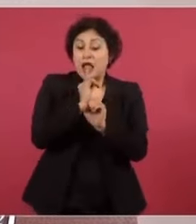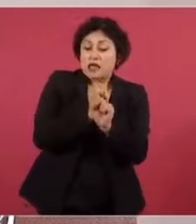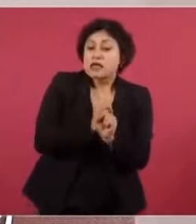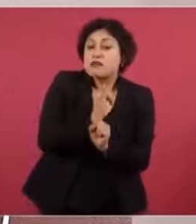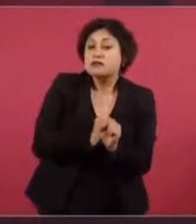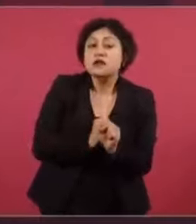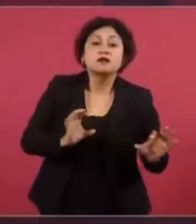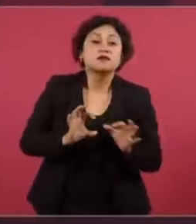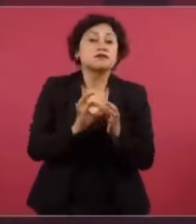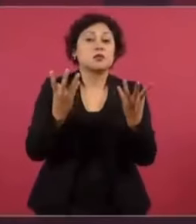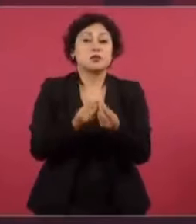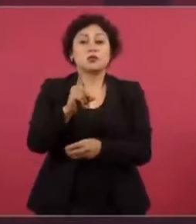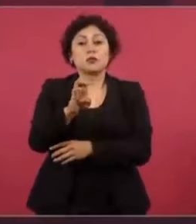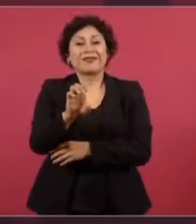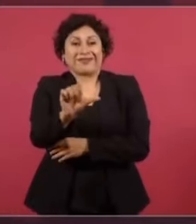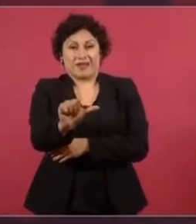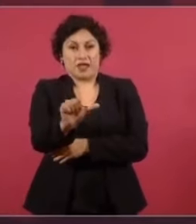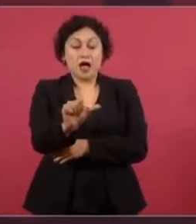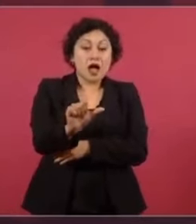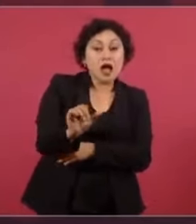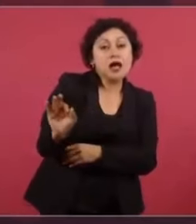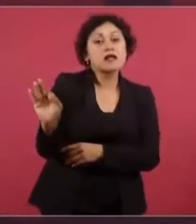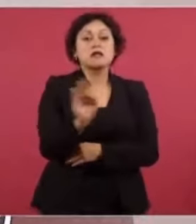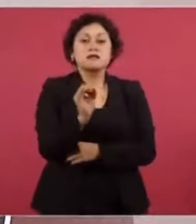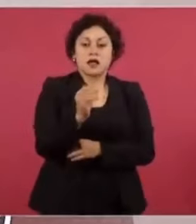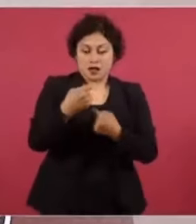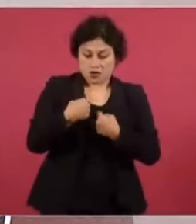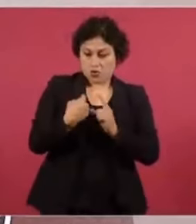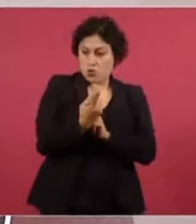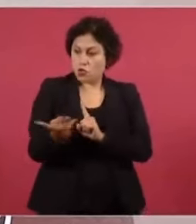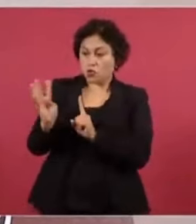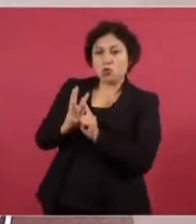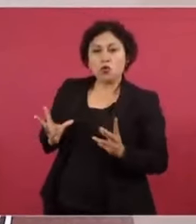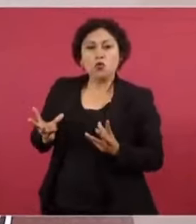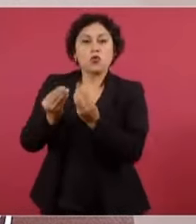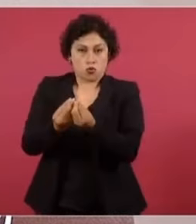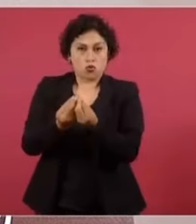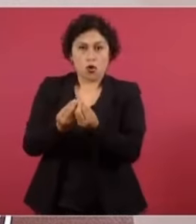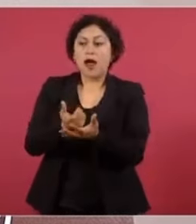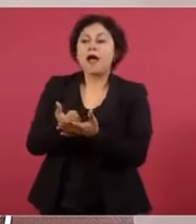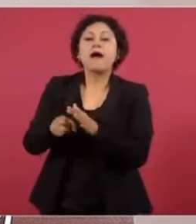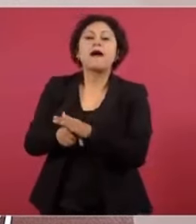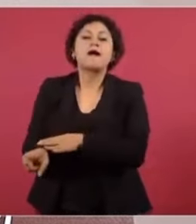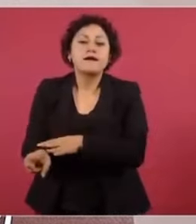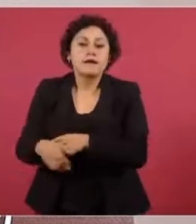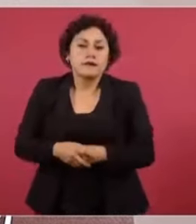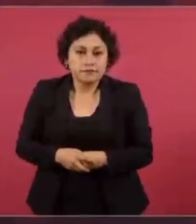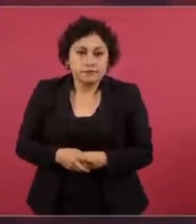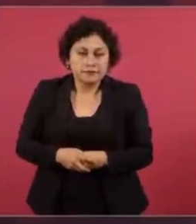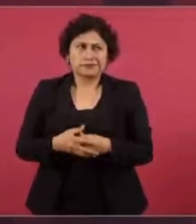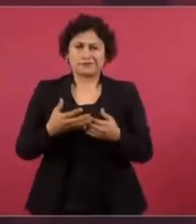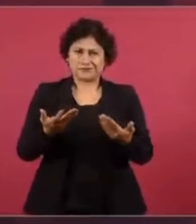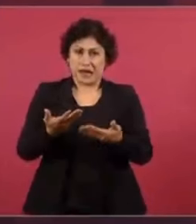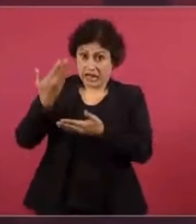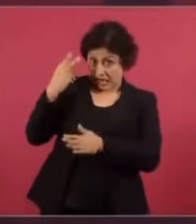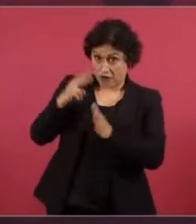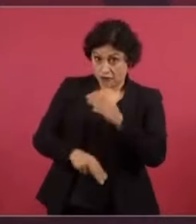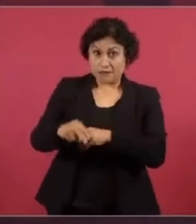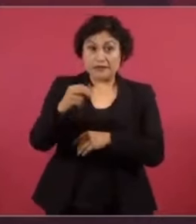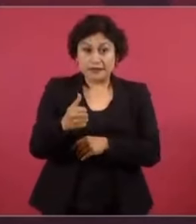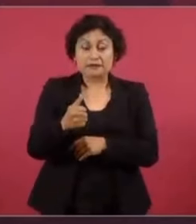DEA, en donde gentes vinculadas a mí recibieron dinero. Ya no en el 6, en el 18. Incluso que